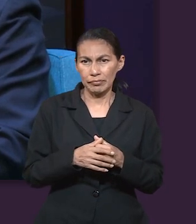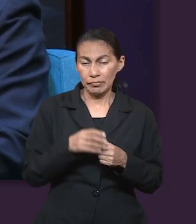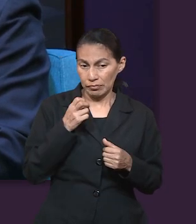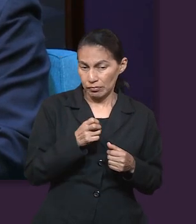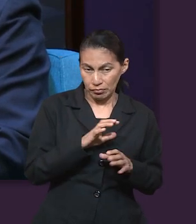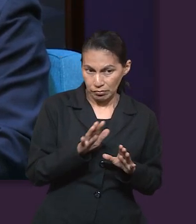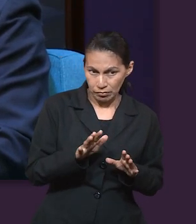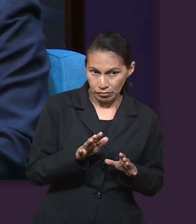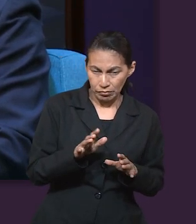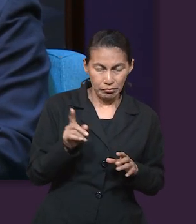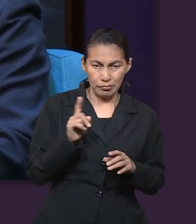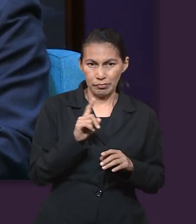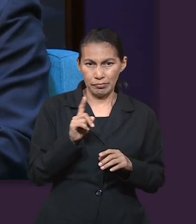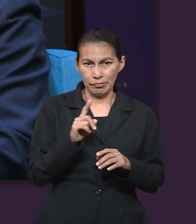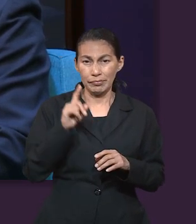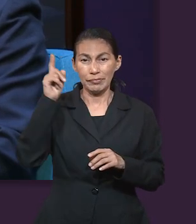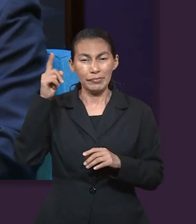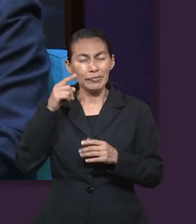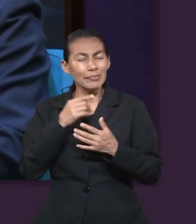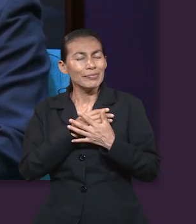Y no solamente eso,